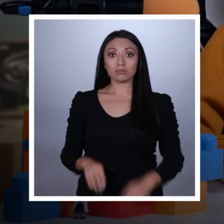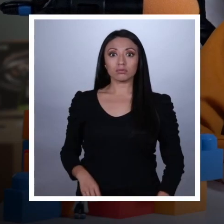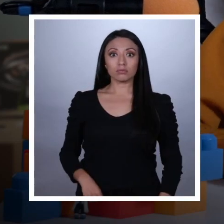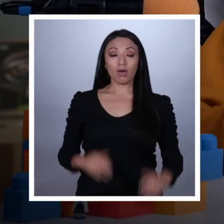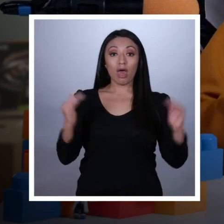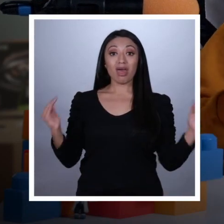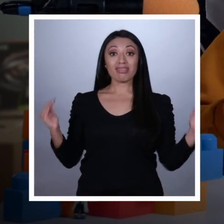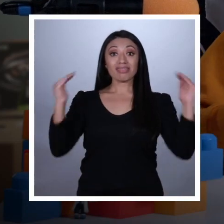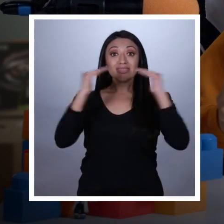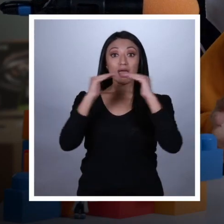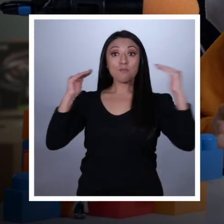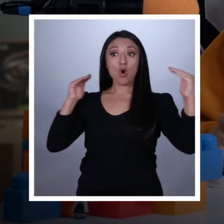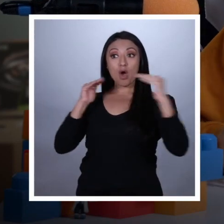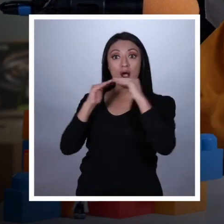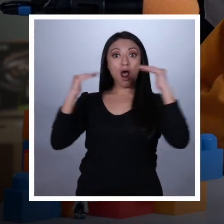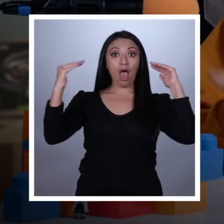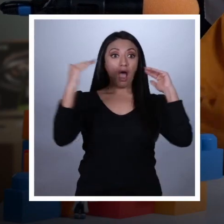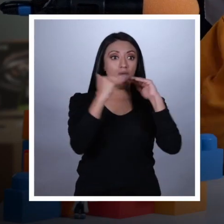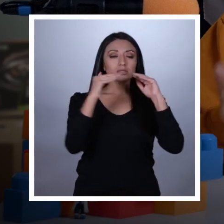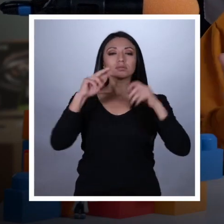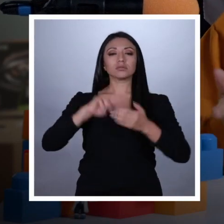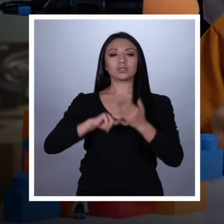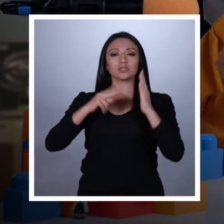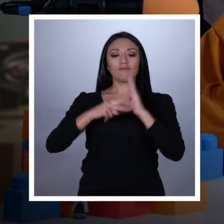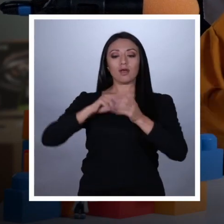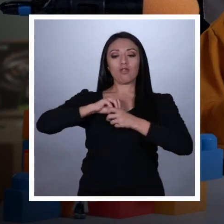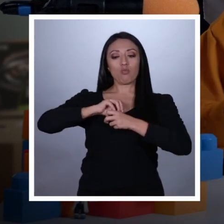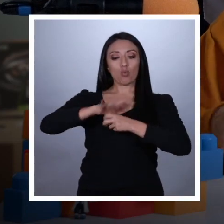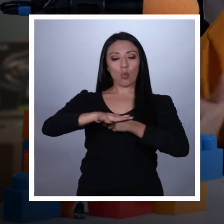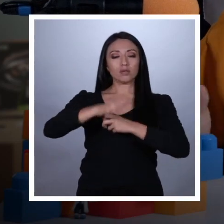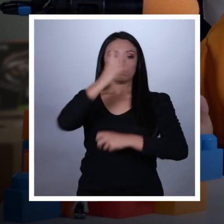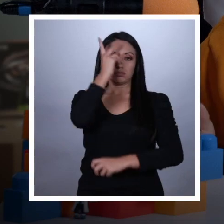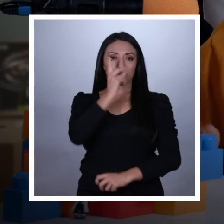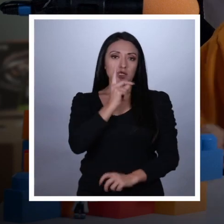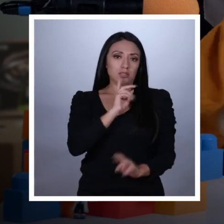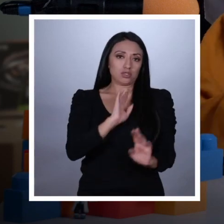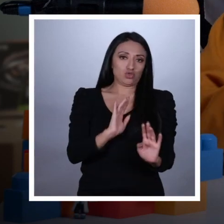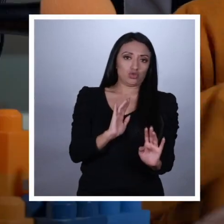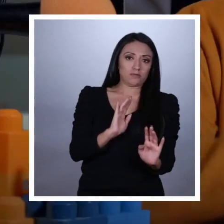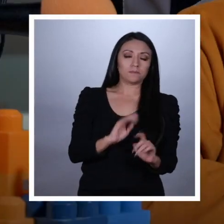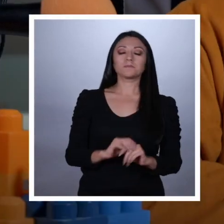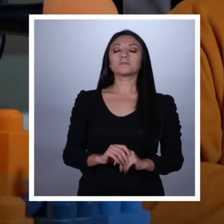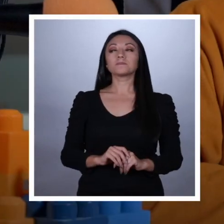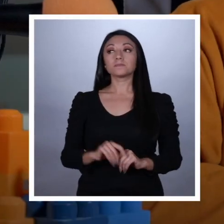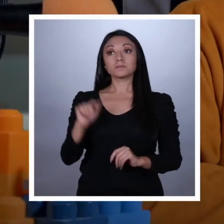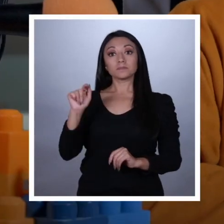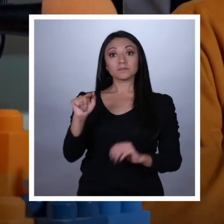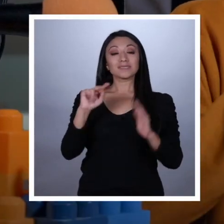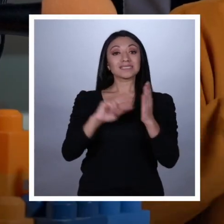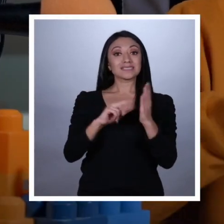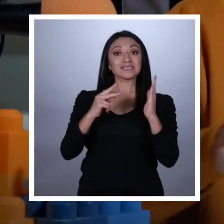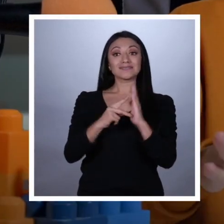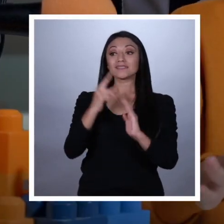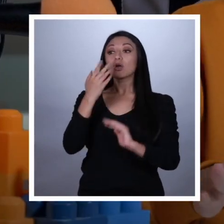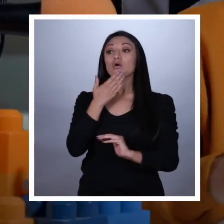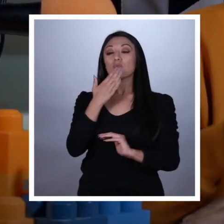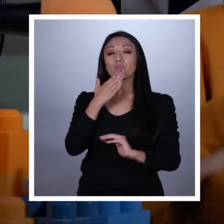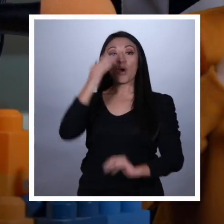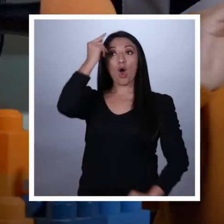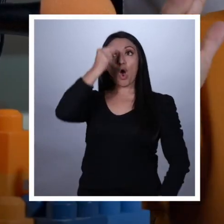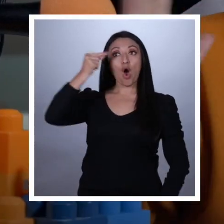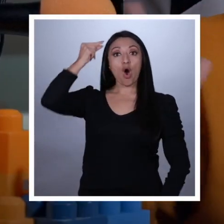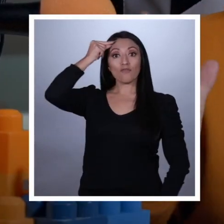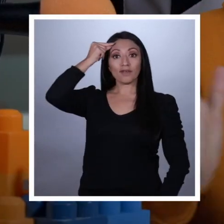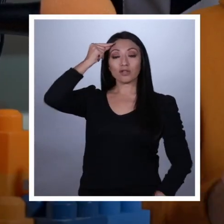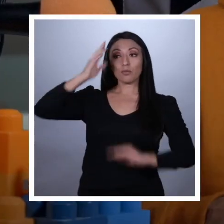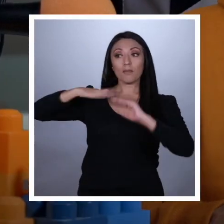Democracia, lo que permite que tengamos cierta influencia en las decisiones colectivas. Es también la forma de gobierno que la